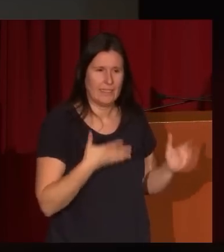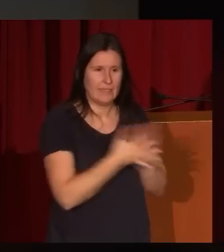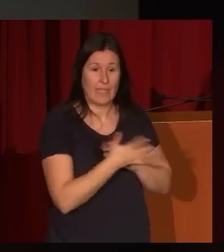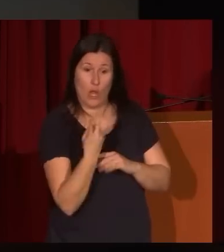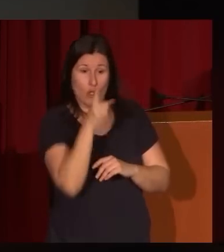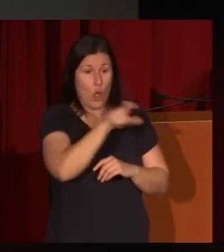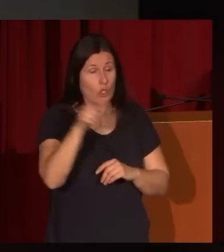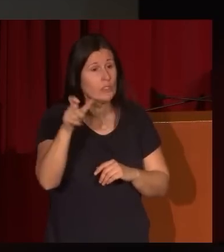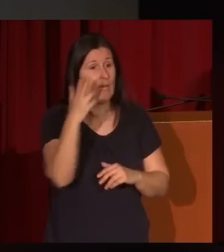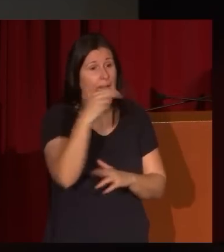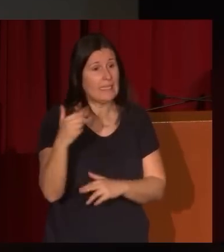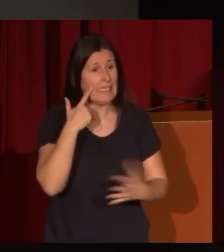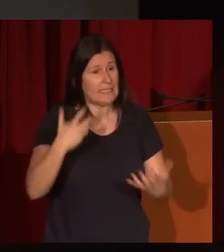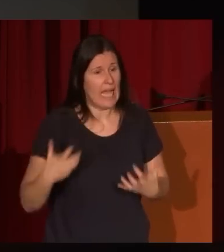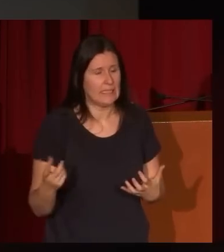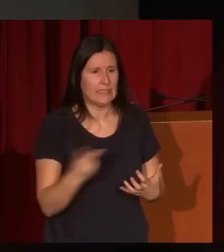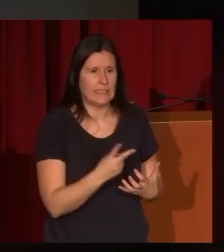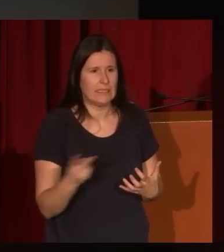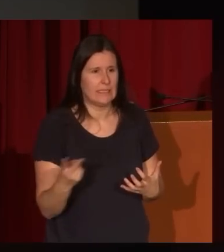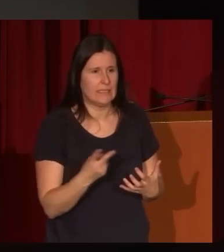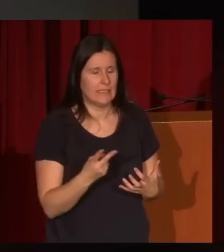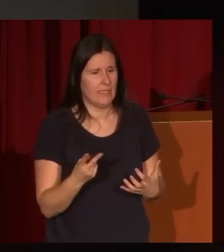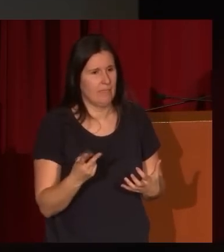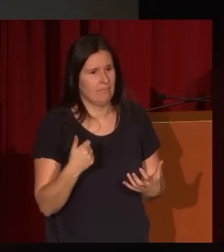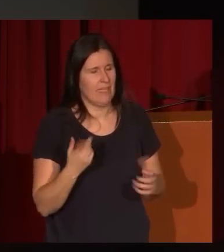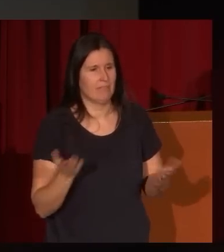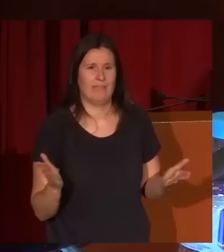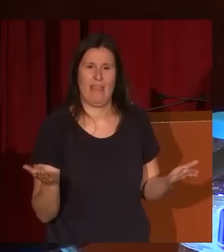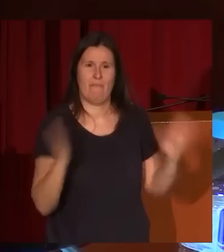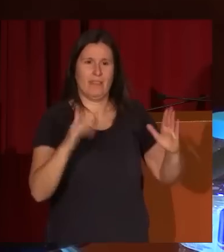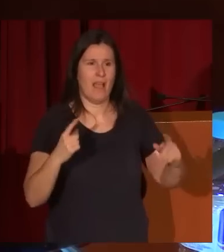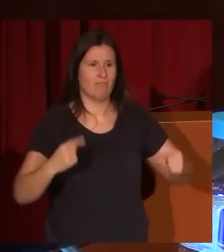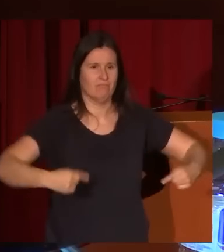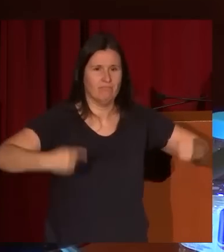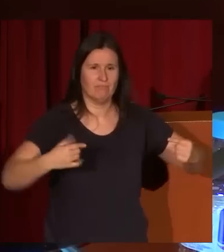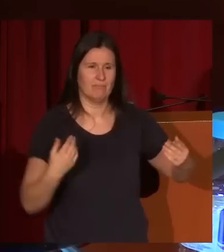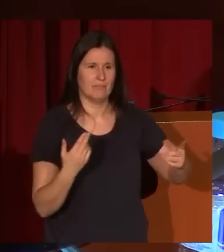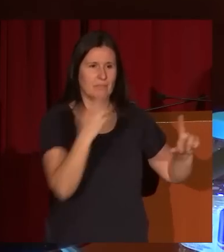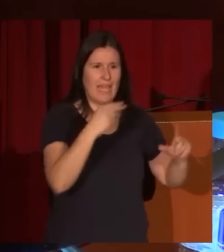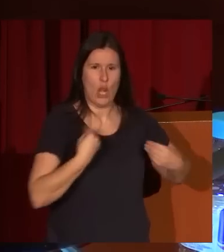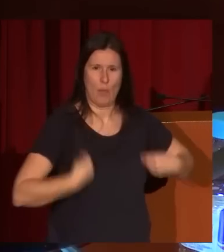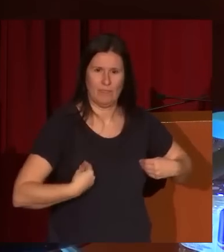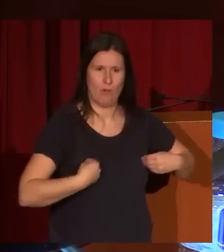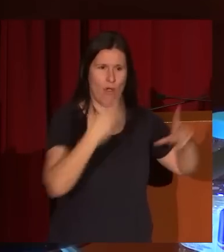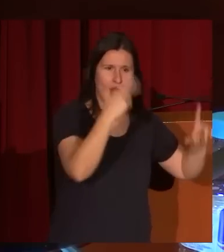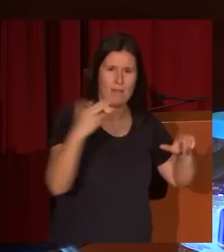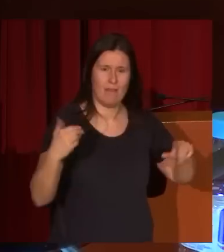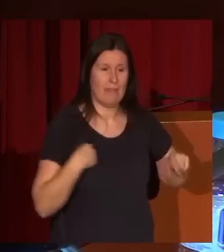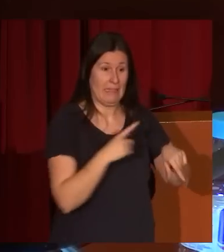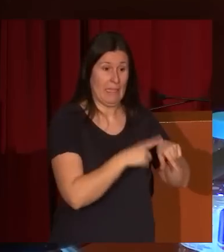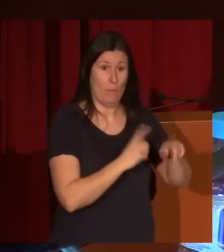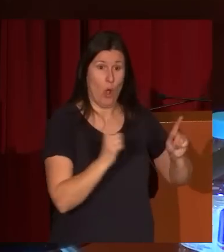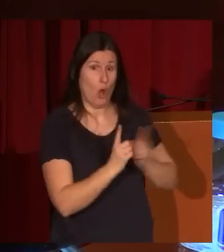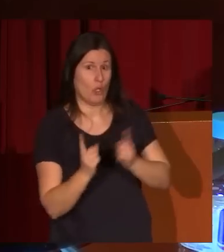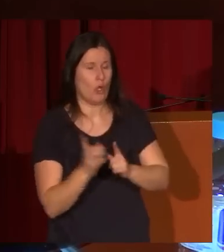los dos artistas se enfrentan en un desafío de pintar lo mismo en muy breve espacio de tiempo